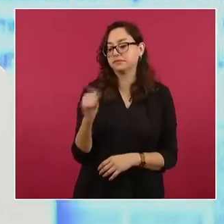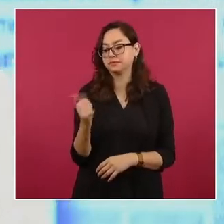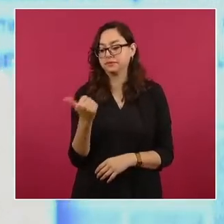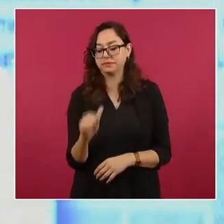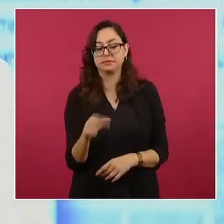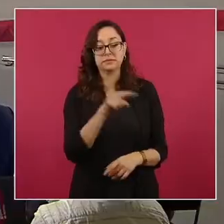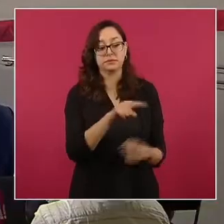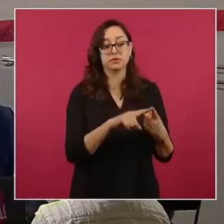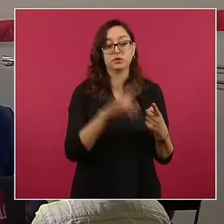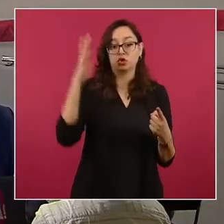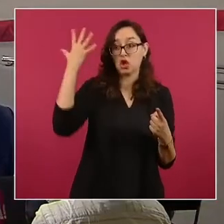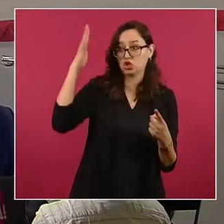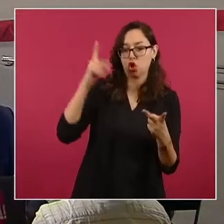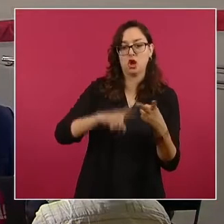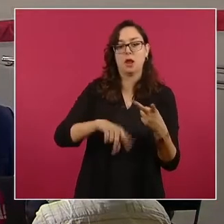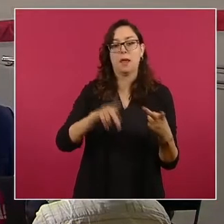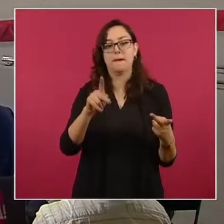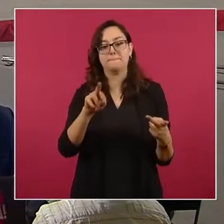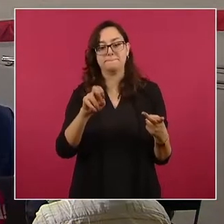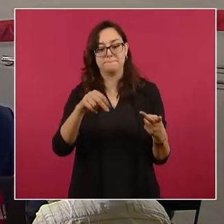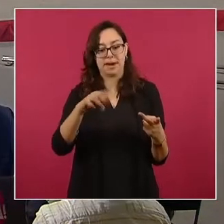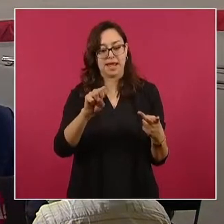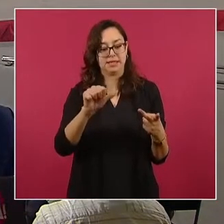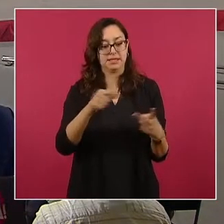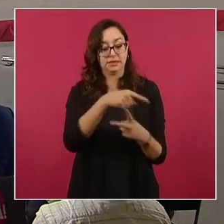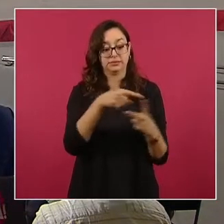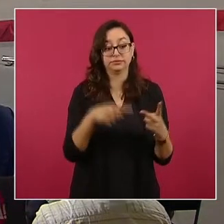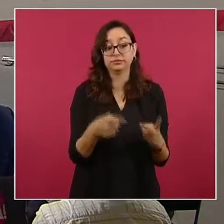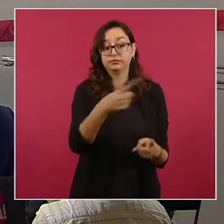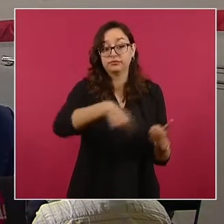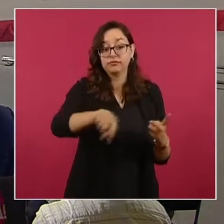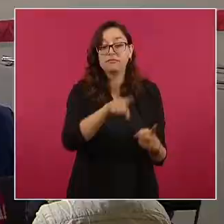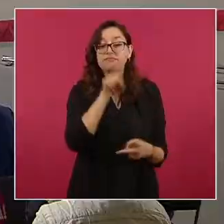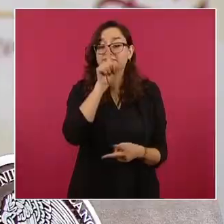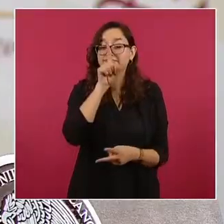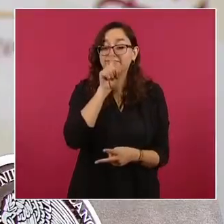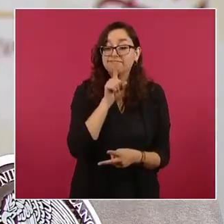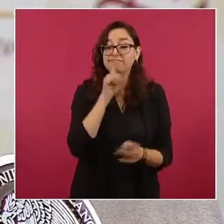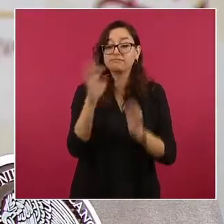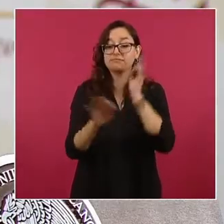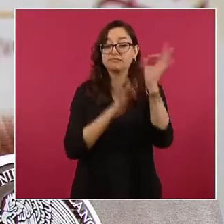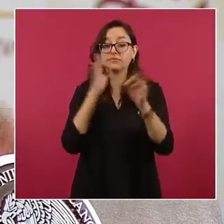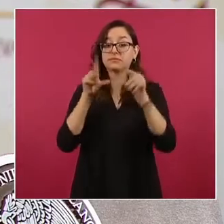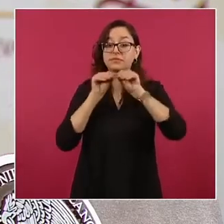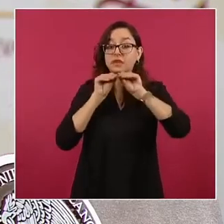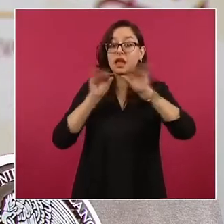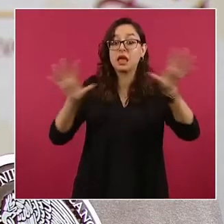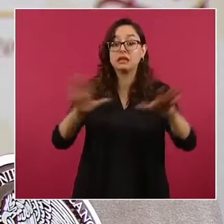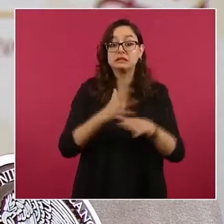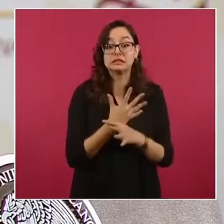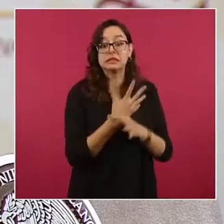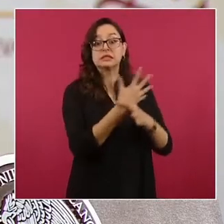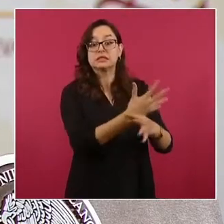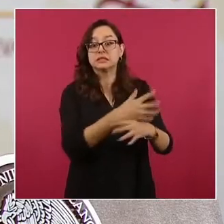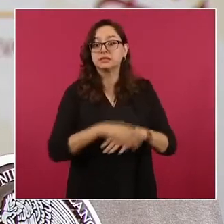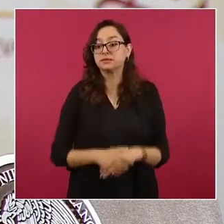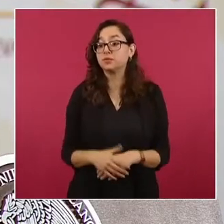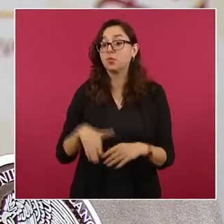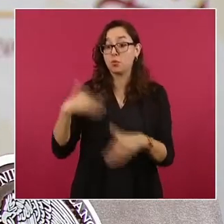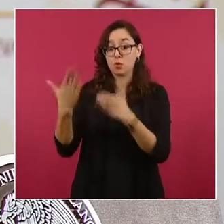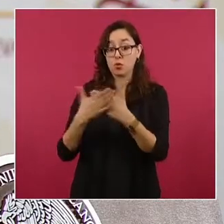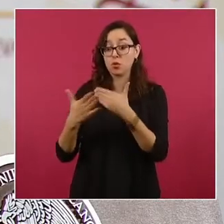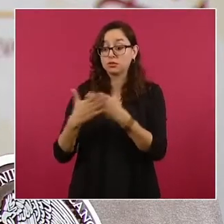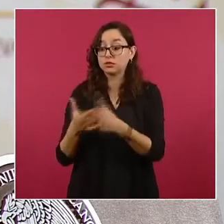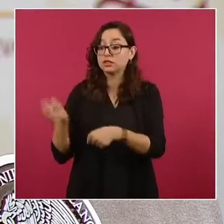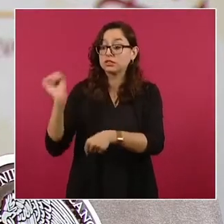y La Prensa informaron falsamente, escuche bien, que se obligaría a los alumnos de secundaria